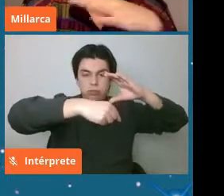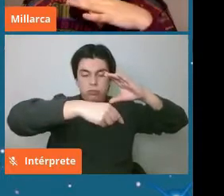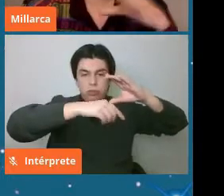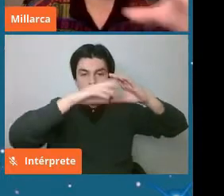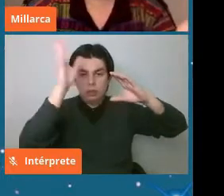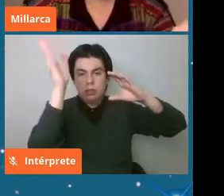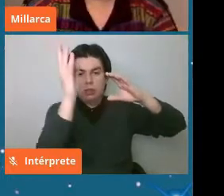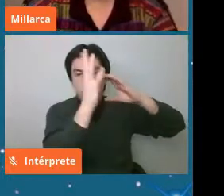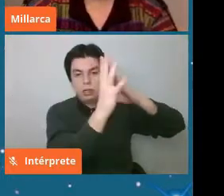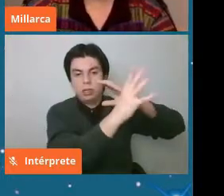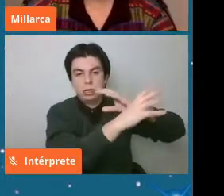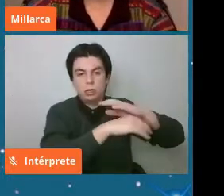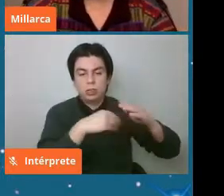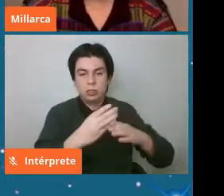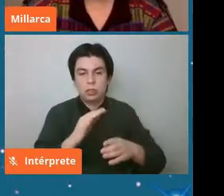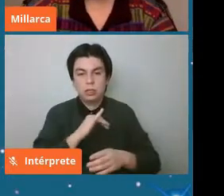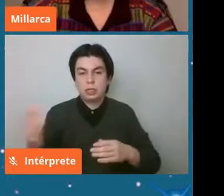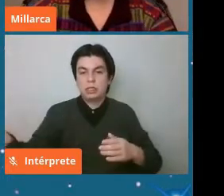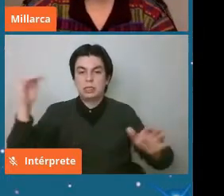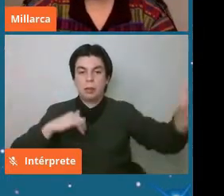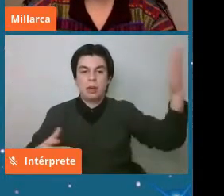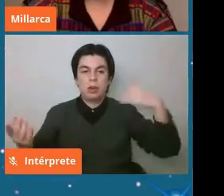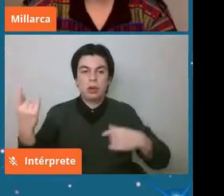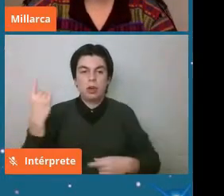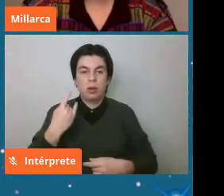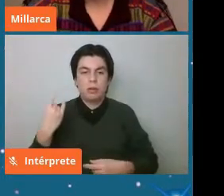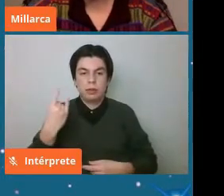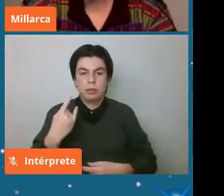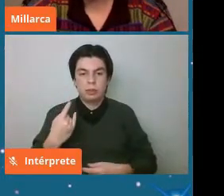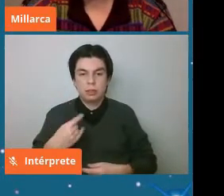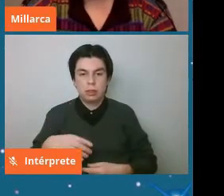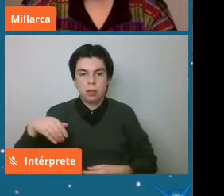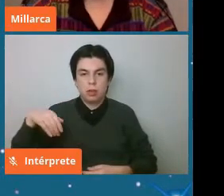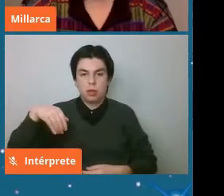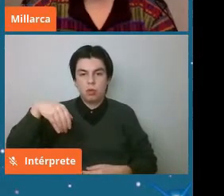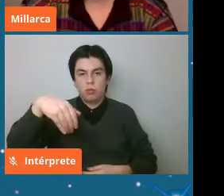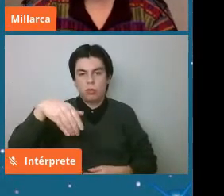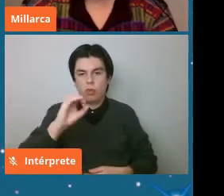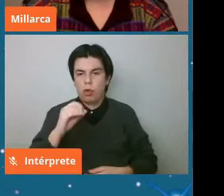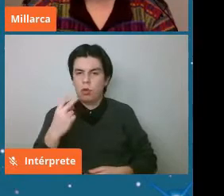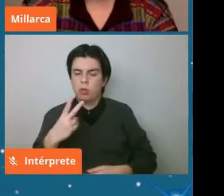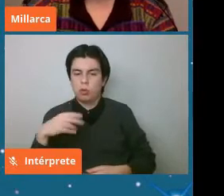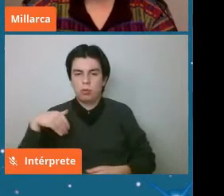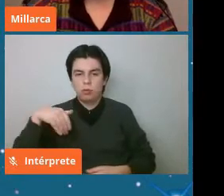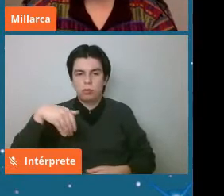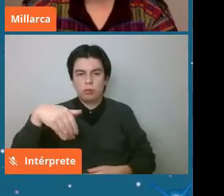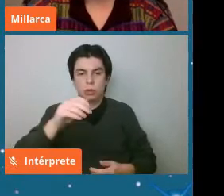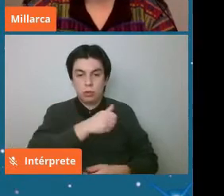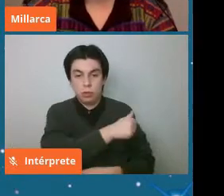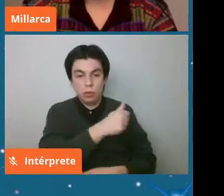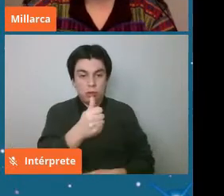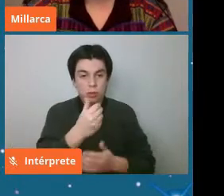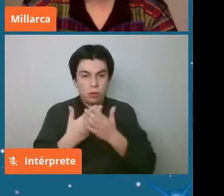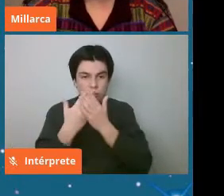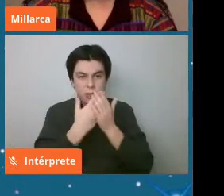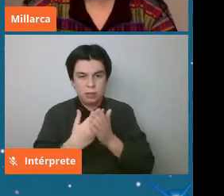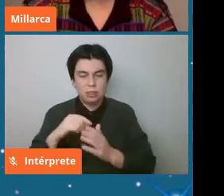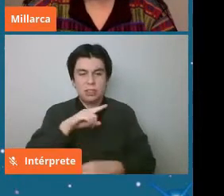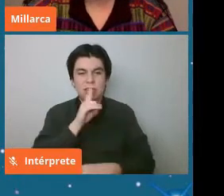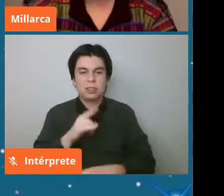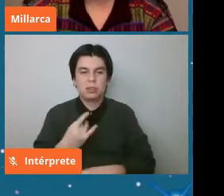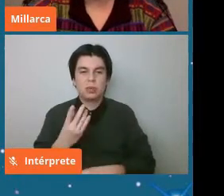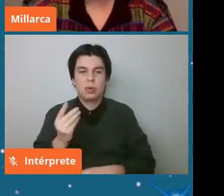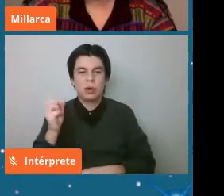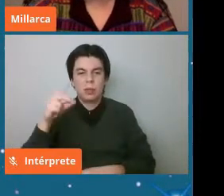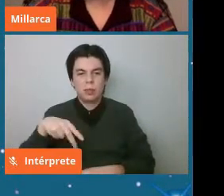y llamaron a las universidades ahí pusieron un bus o dos buses todos estos son estudiantes de la universidad en Sudán que